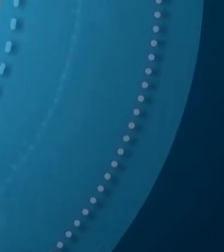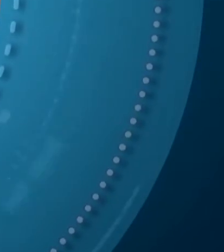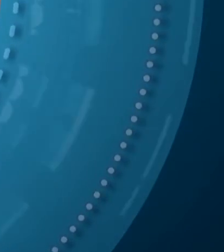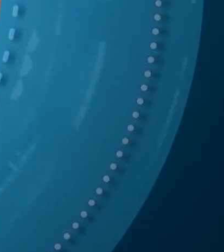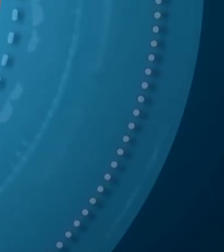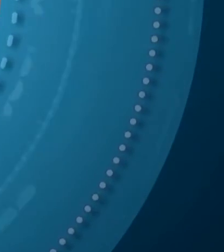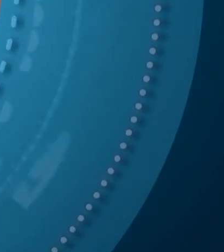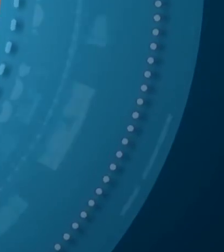¡Gracias! Gracias.